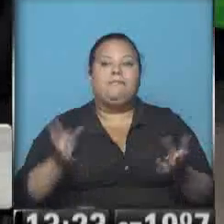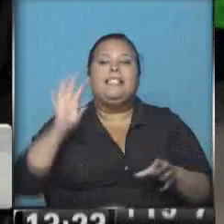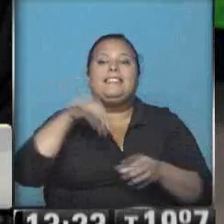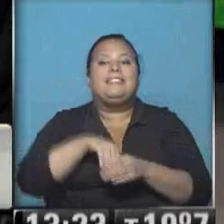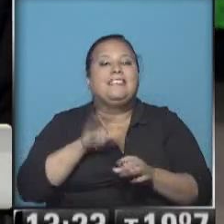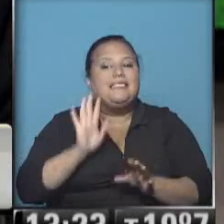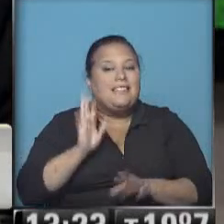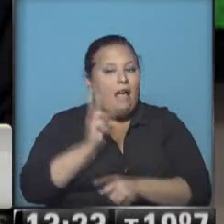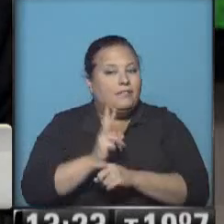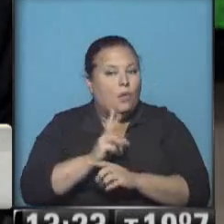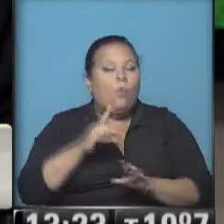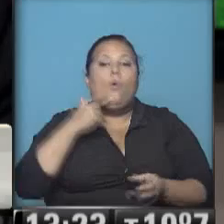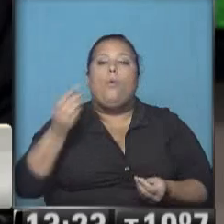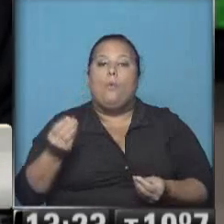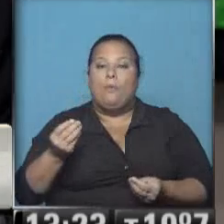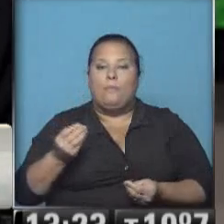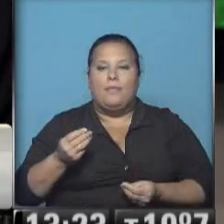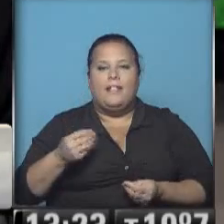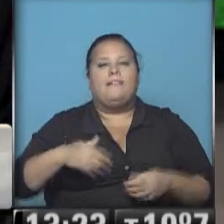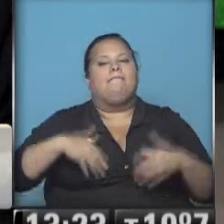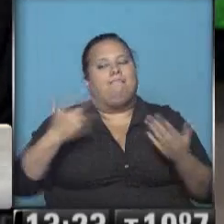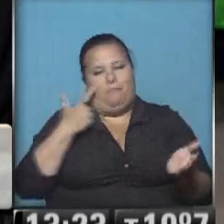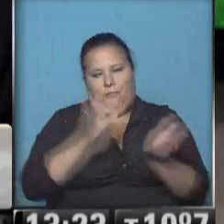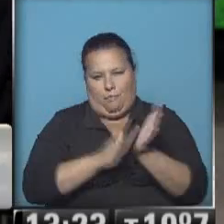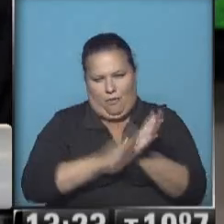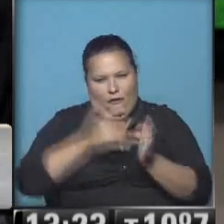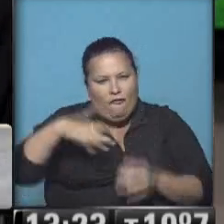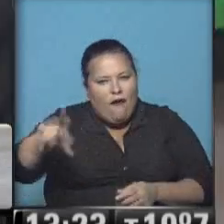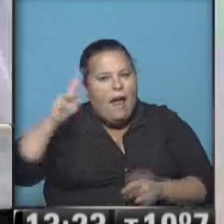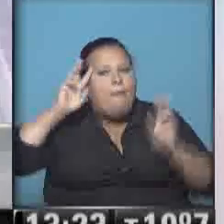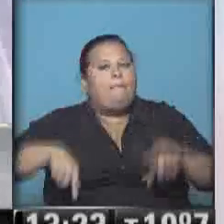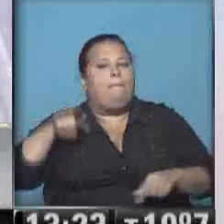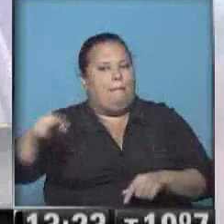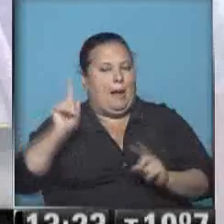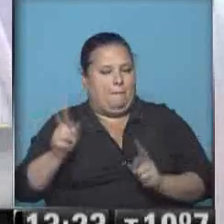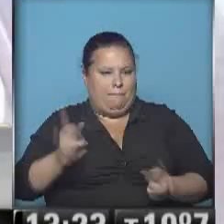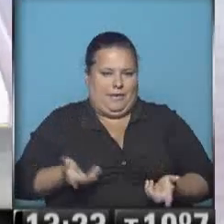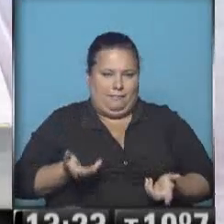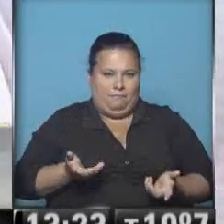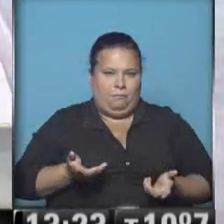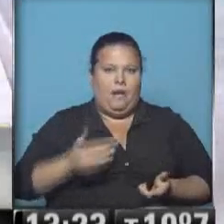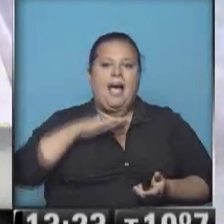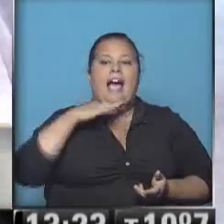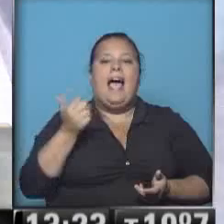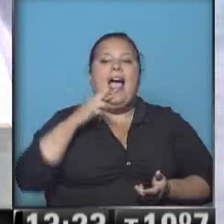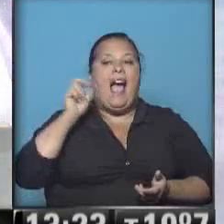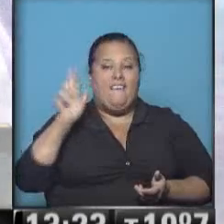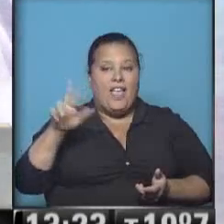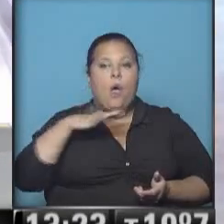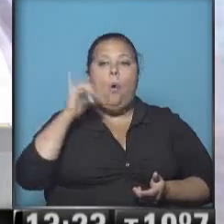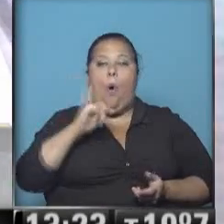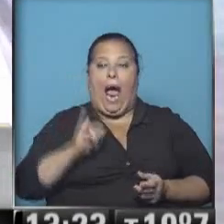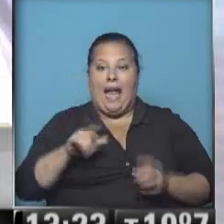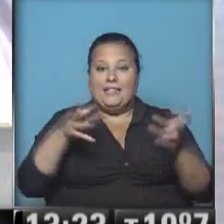Partícipe secundario del asesinato cuando hay más que evidencia de que es el autor intelectual de este asesinato. Javier Juárez, uno de los